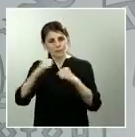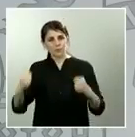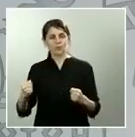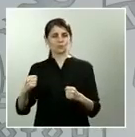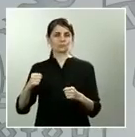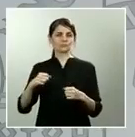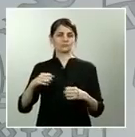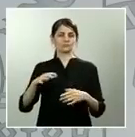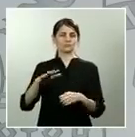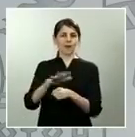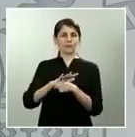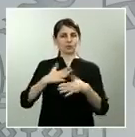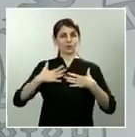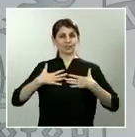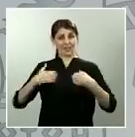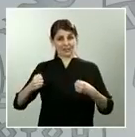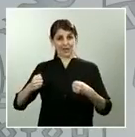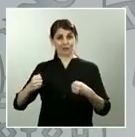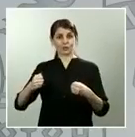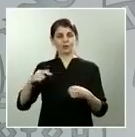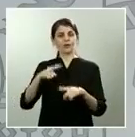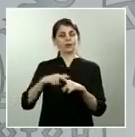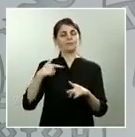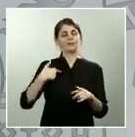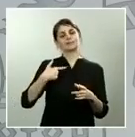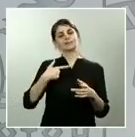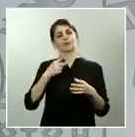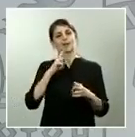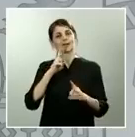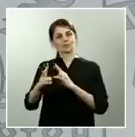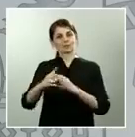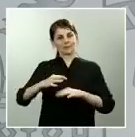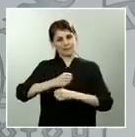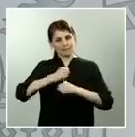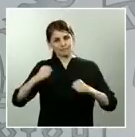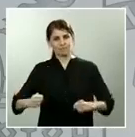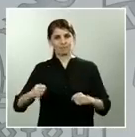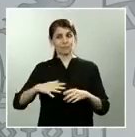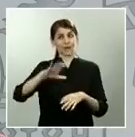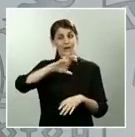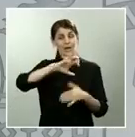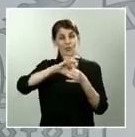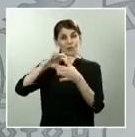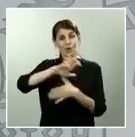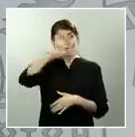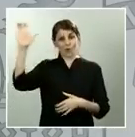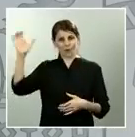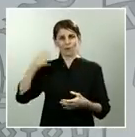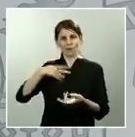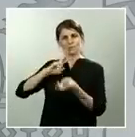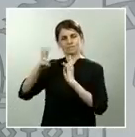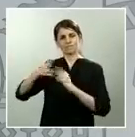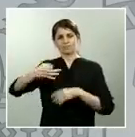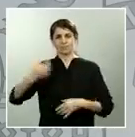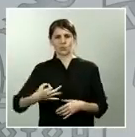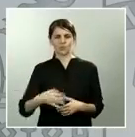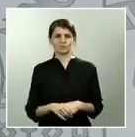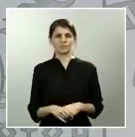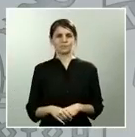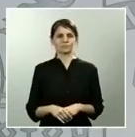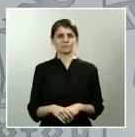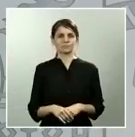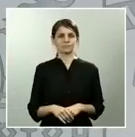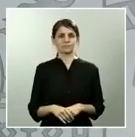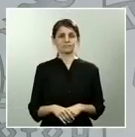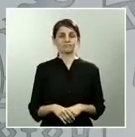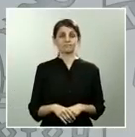respuesta contundente y unida al conjunto de la Unión Europea. Por eso, estas líneas, que son las fundamentales con las que partimos